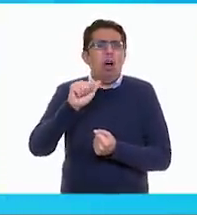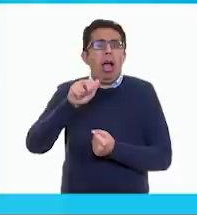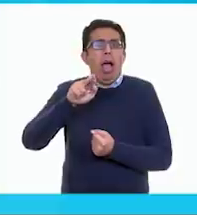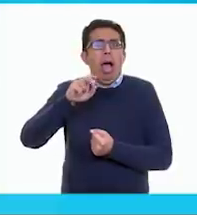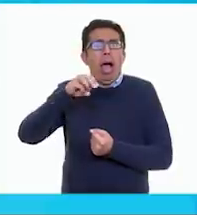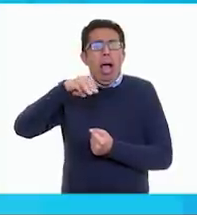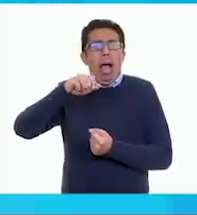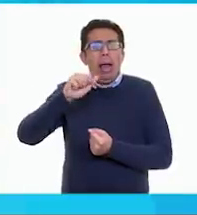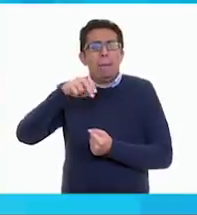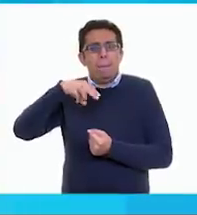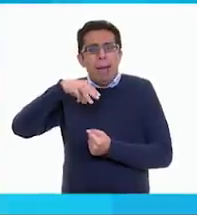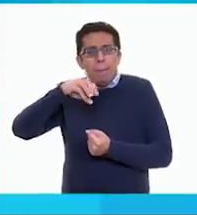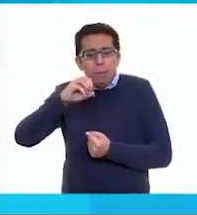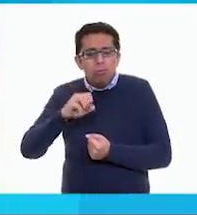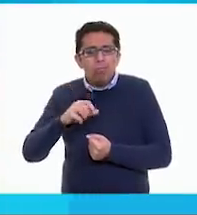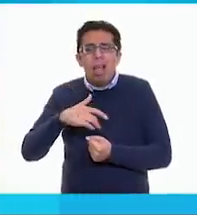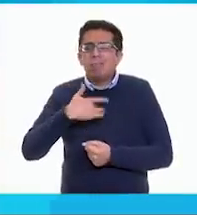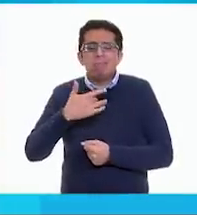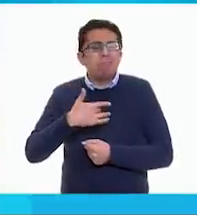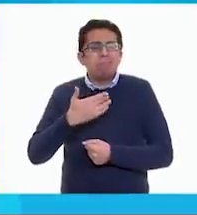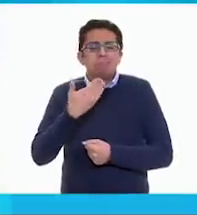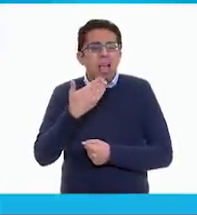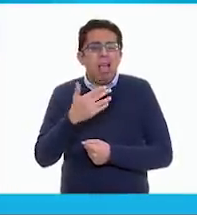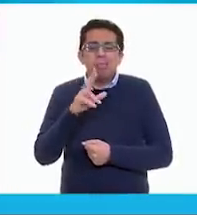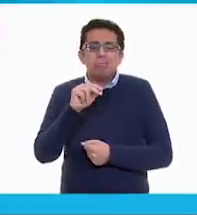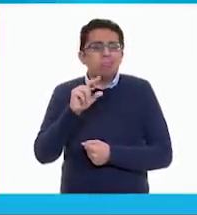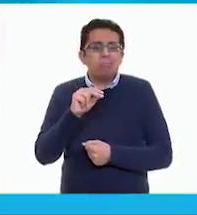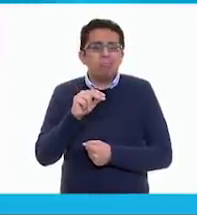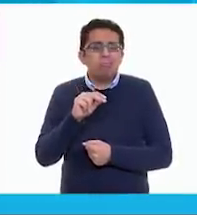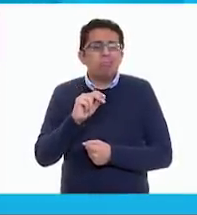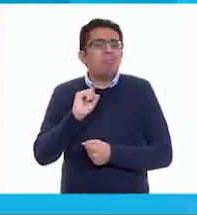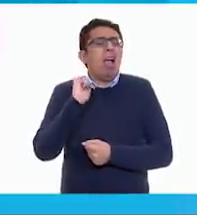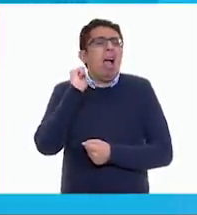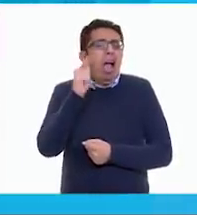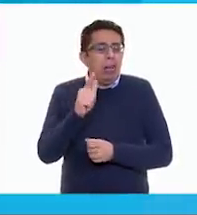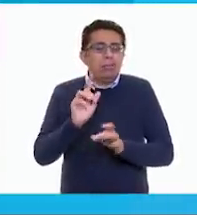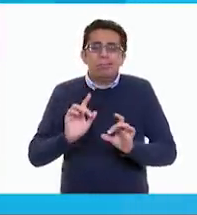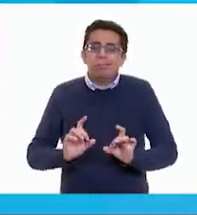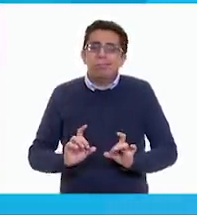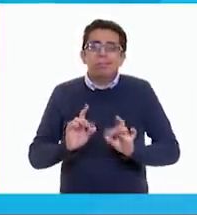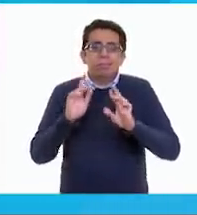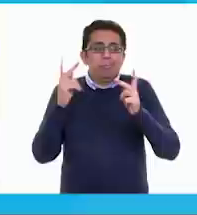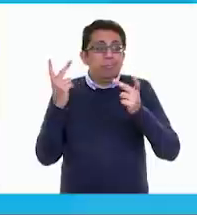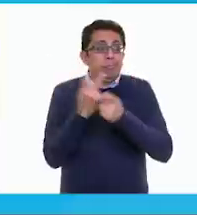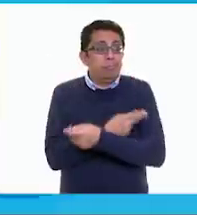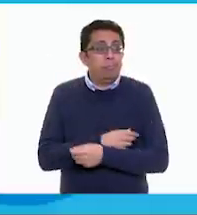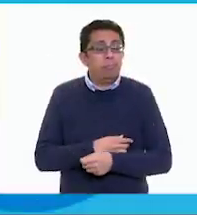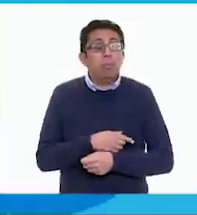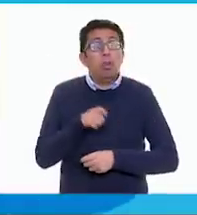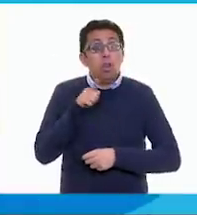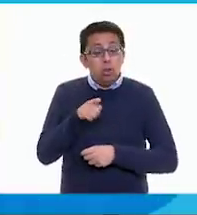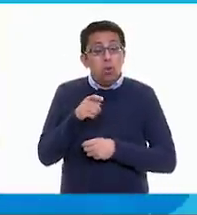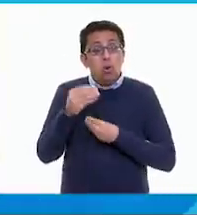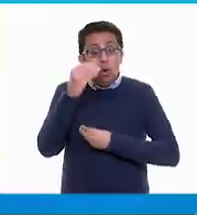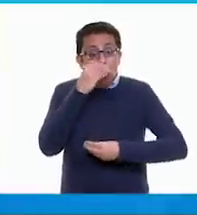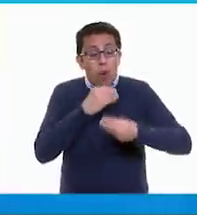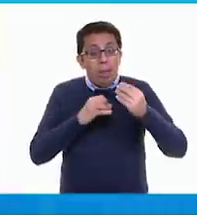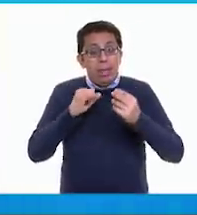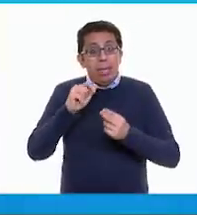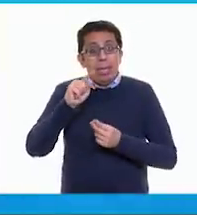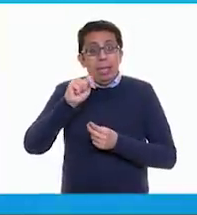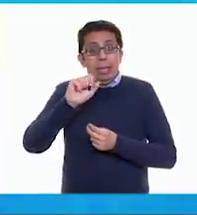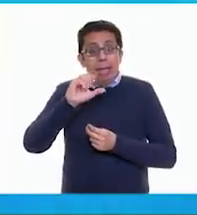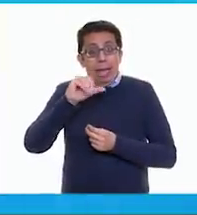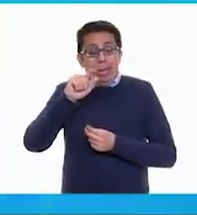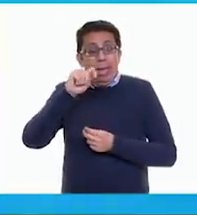no estamos bien y ya vamos a tener alguna situación. Anda, come el itacate que